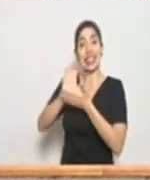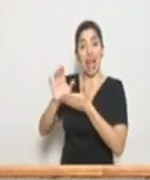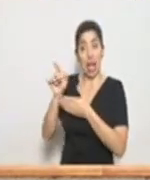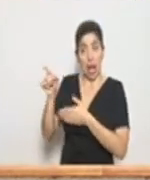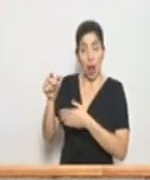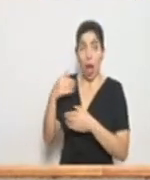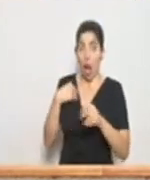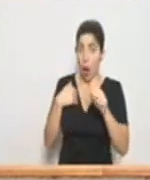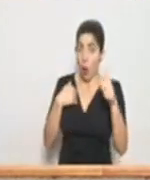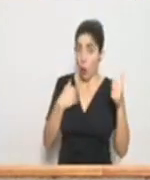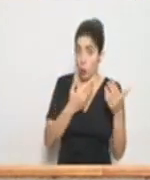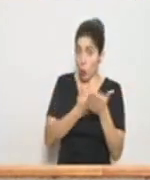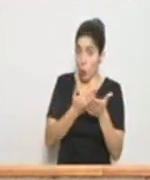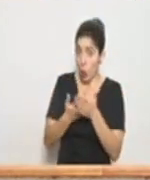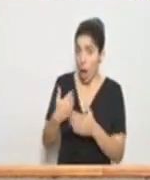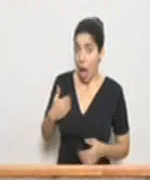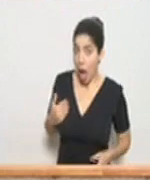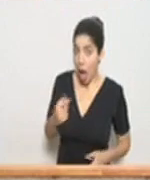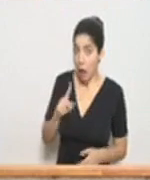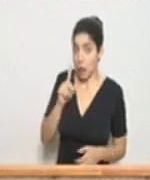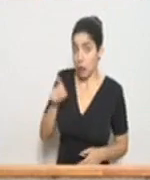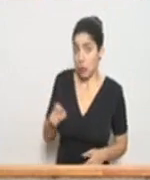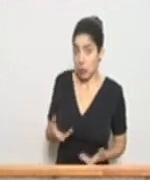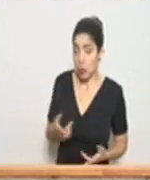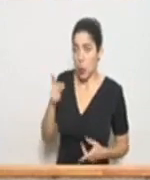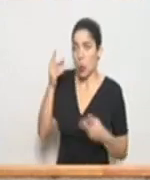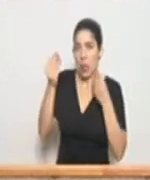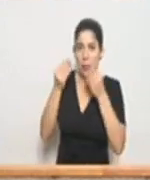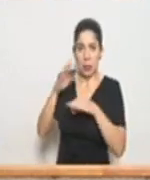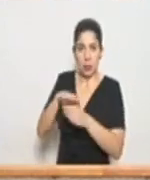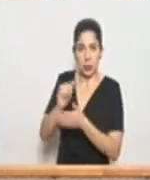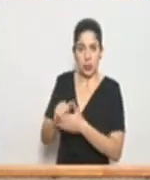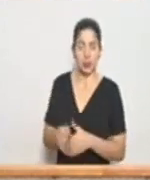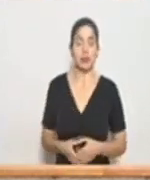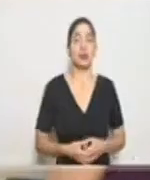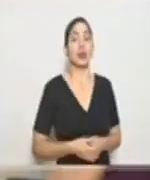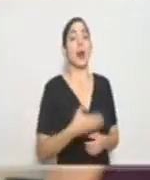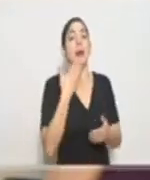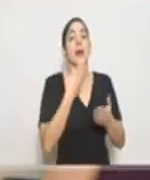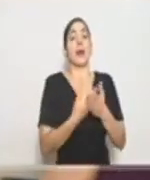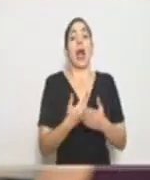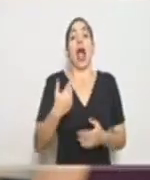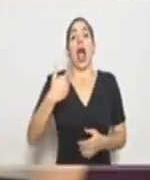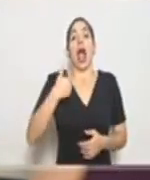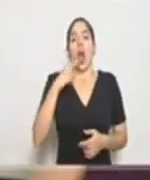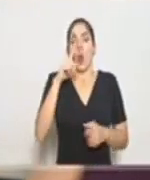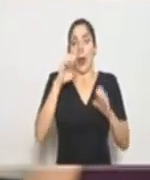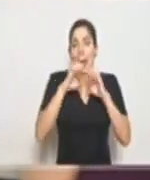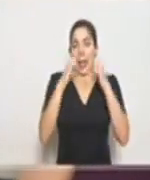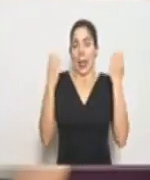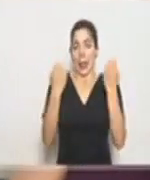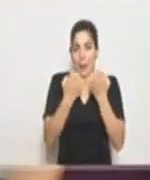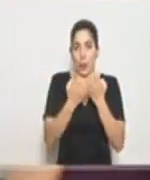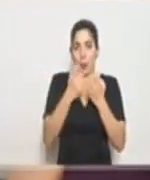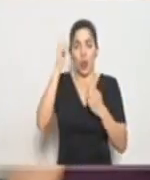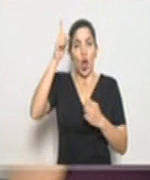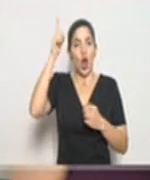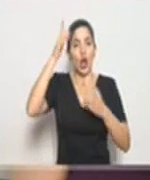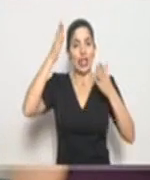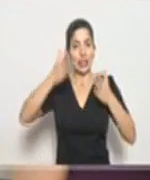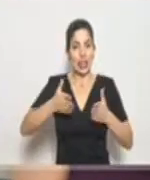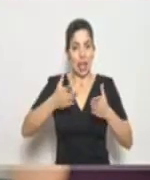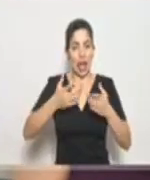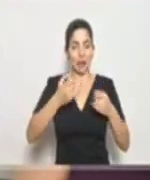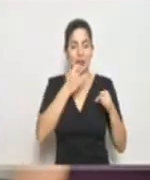propuestas similares y cómo es la consideración que se dan de las mismas bien hay un equipo de logística de